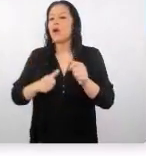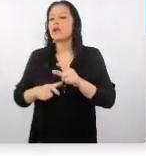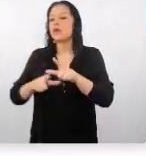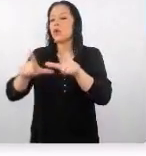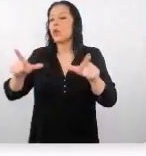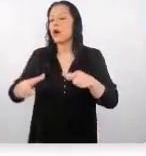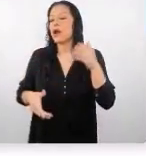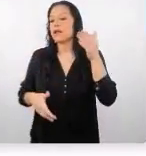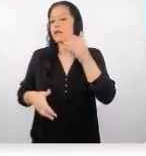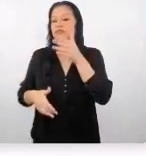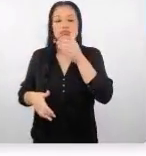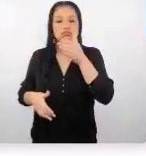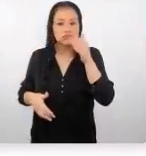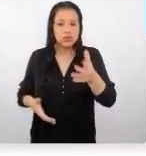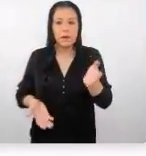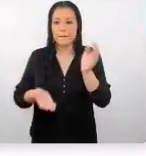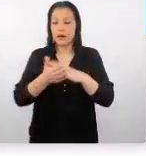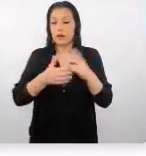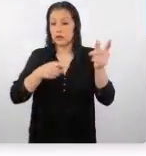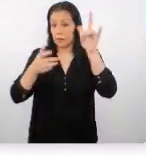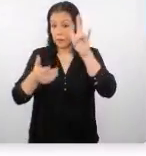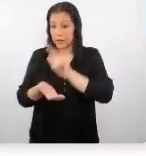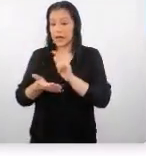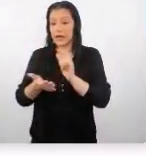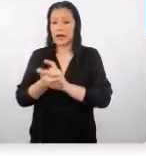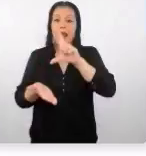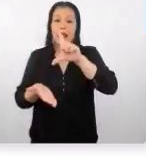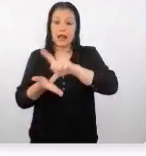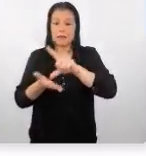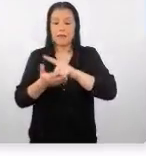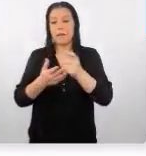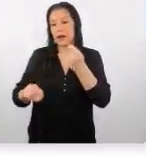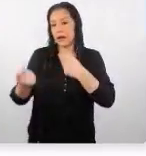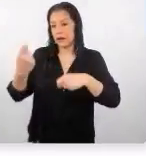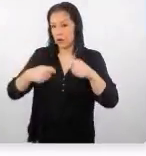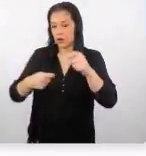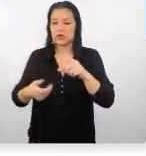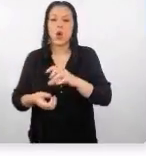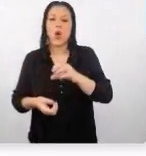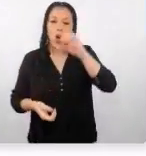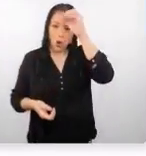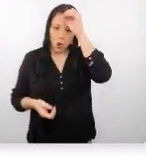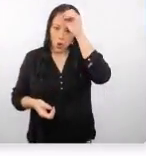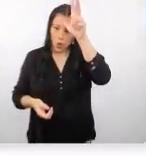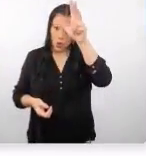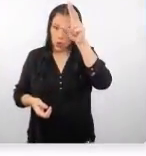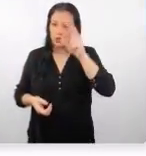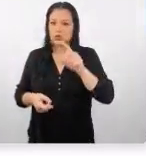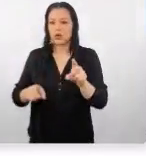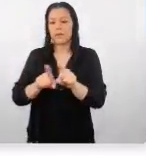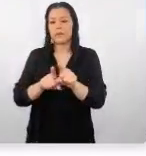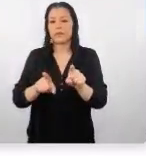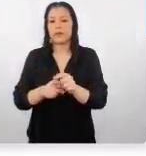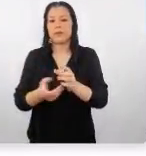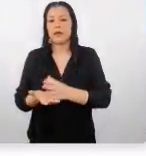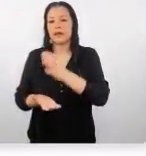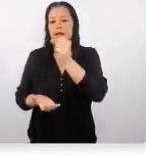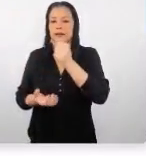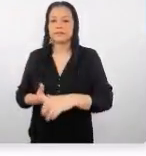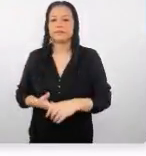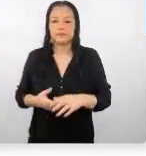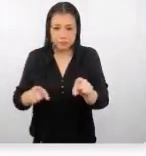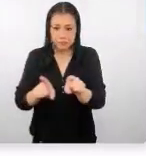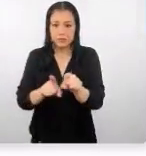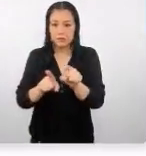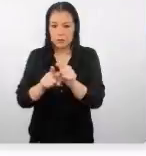cuando es de negocios Lima, si no, se habla de Lima, Pusco y también de Ica, en menor medida también